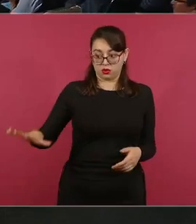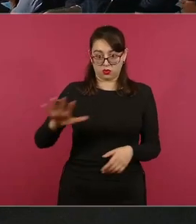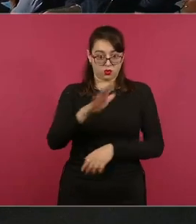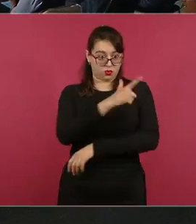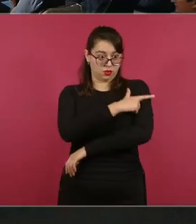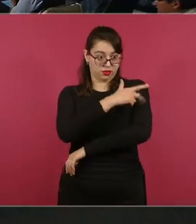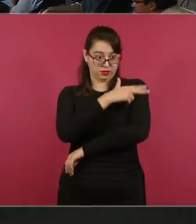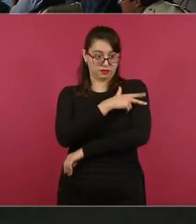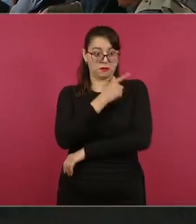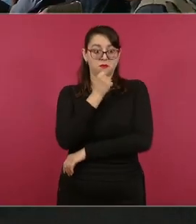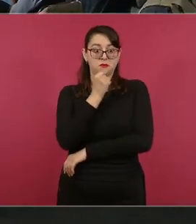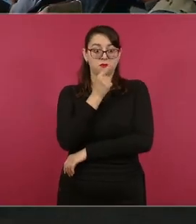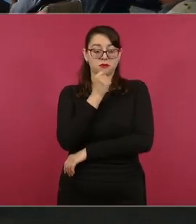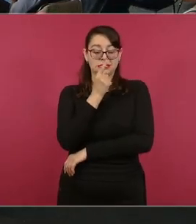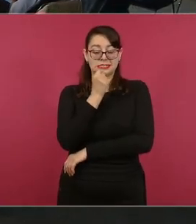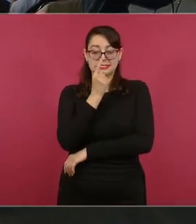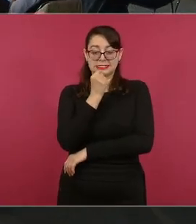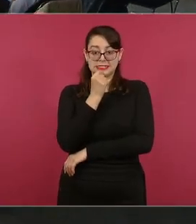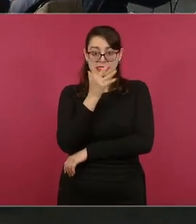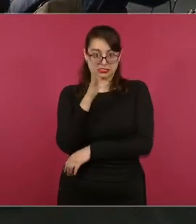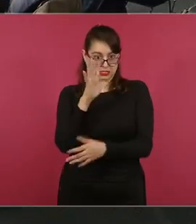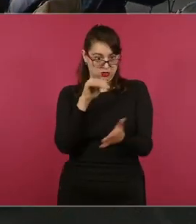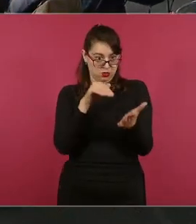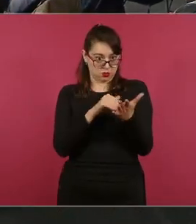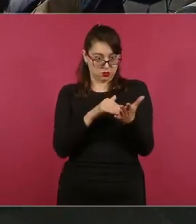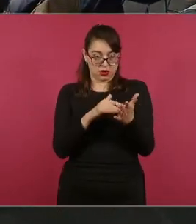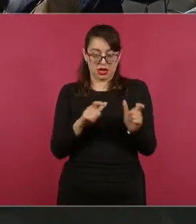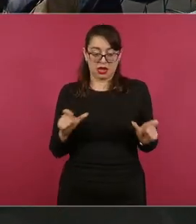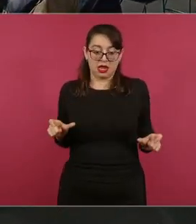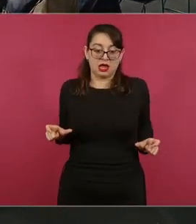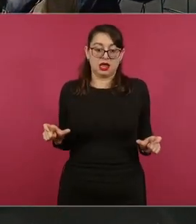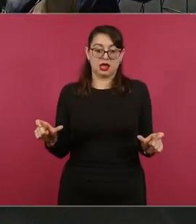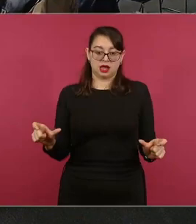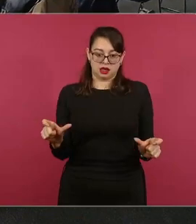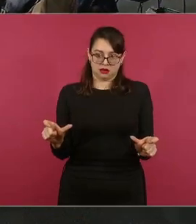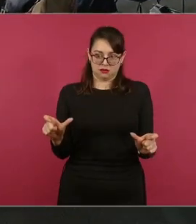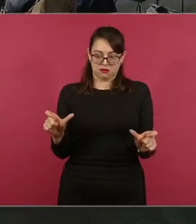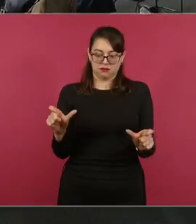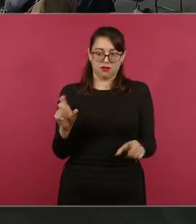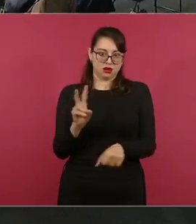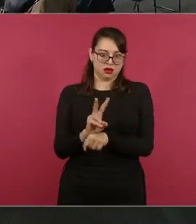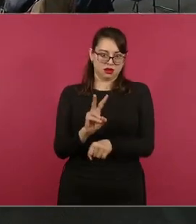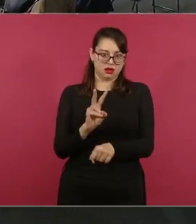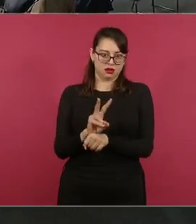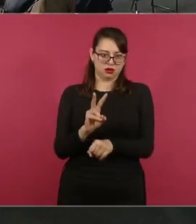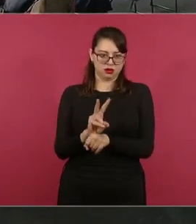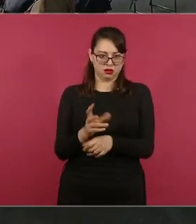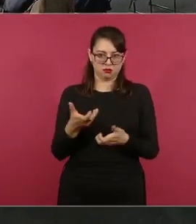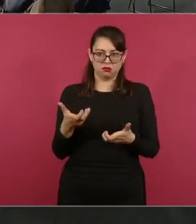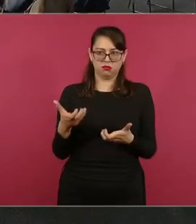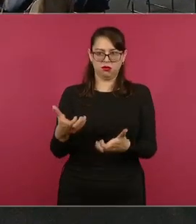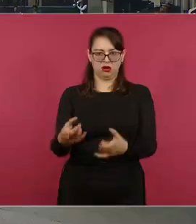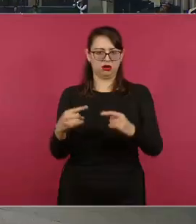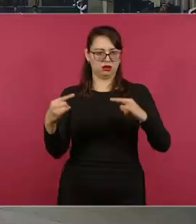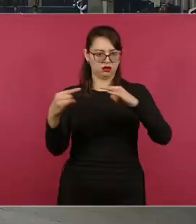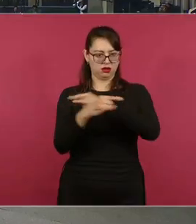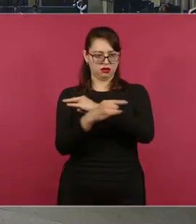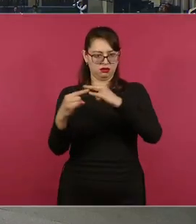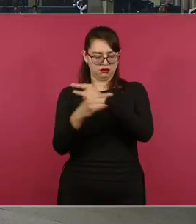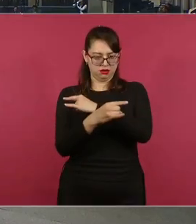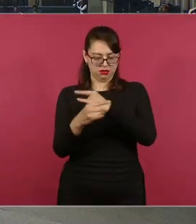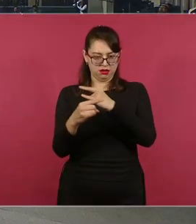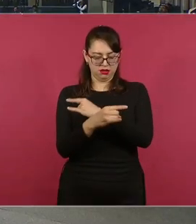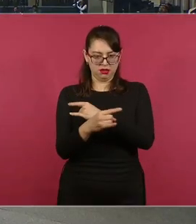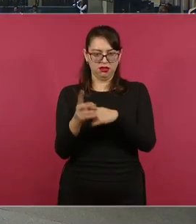elementos, tiene ya el control de las guías de comunicación, también el